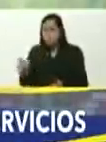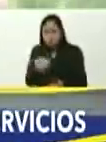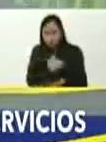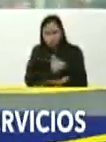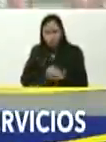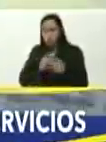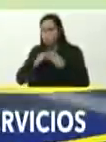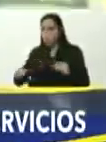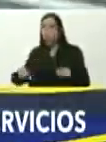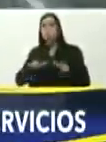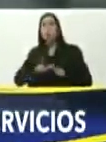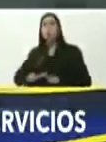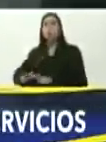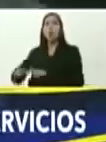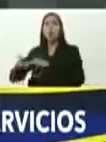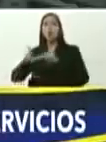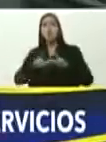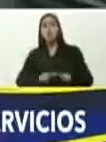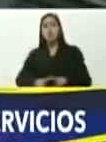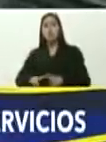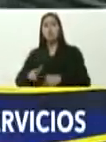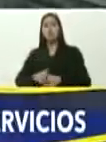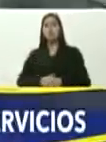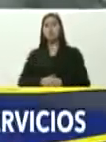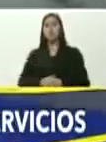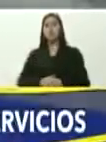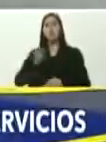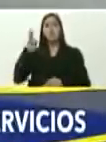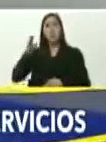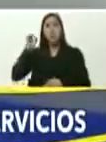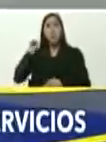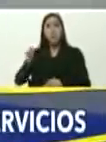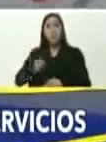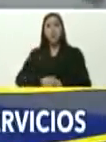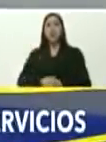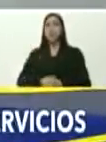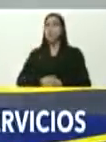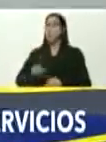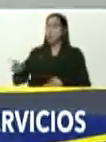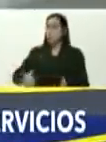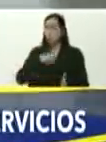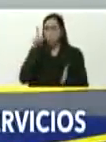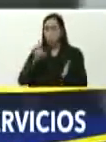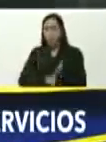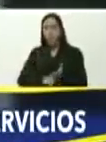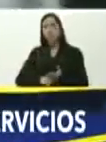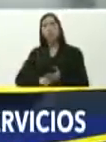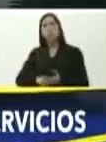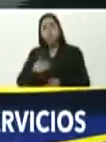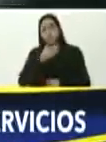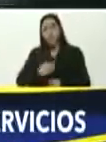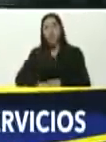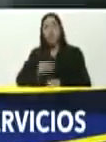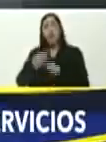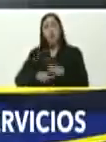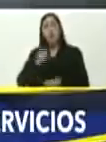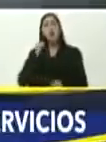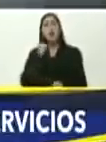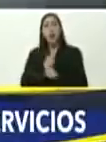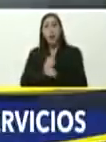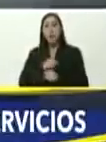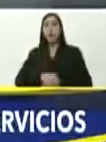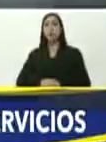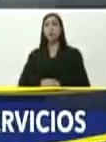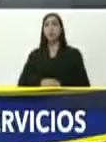Caucahuita, de Dolorita, el gigante Petare, y Leóncio Martínez, hay que ser muy eficientes, y no se puede dar el lujo, de tener